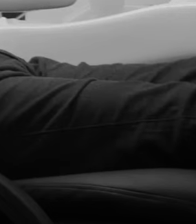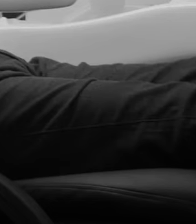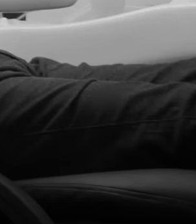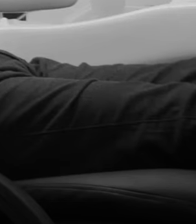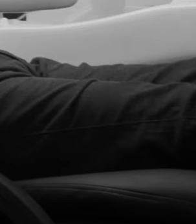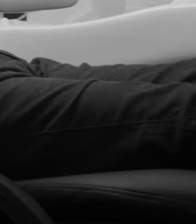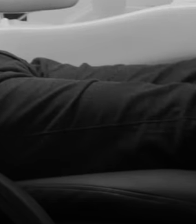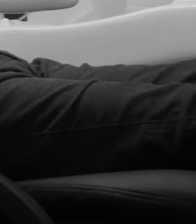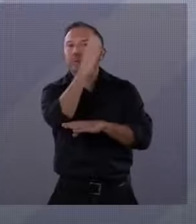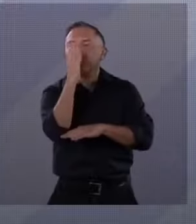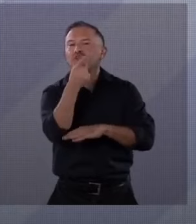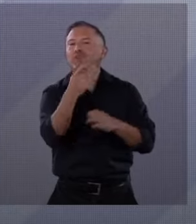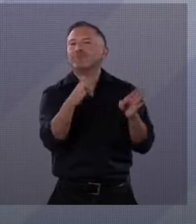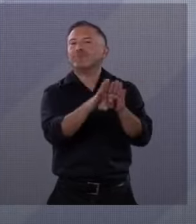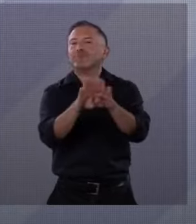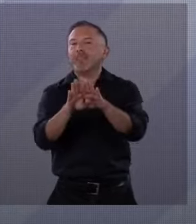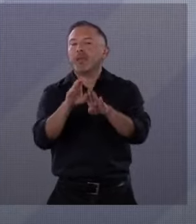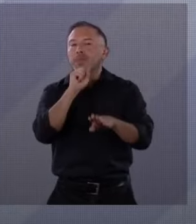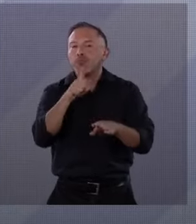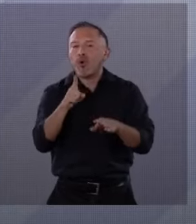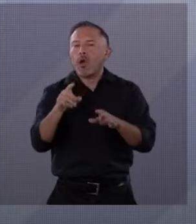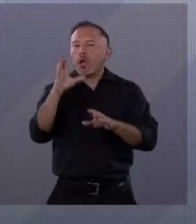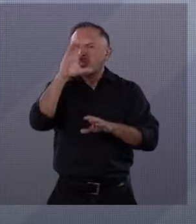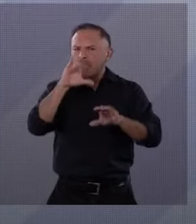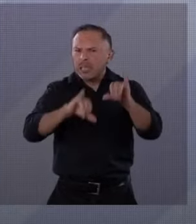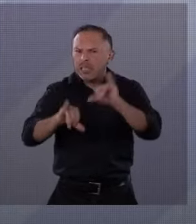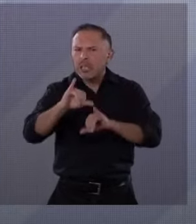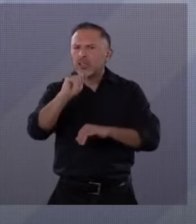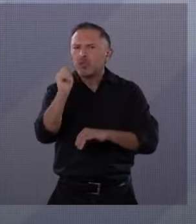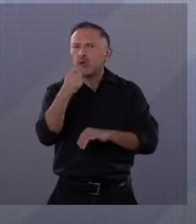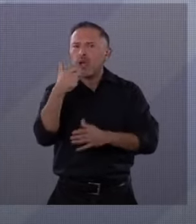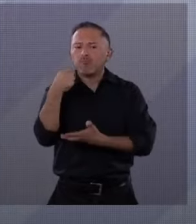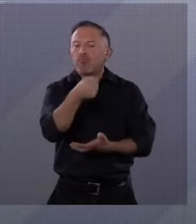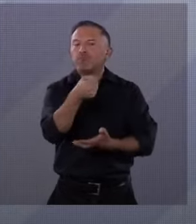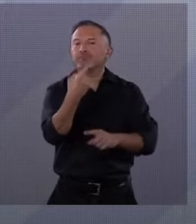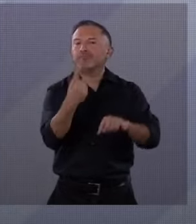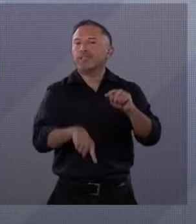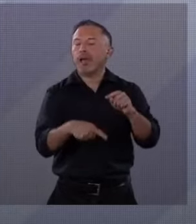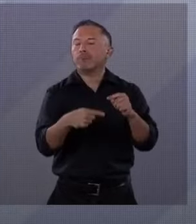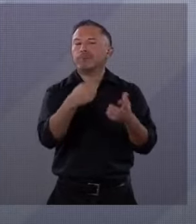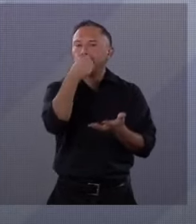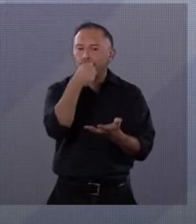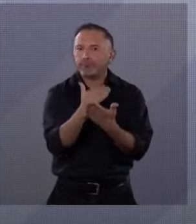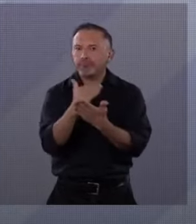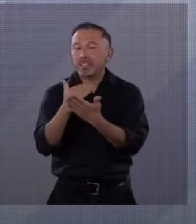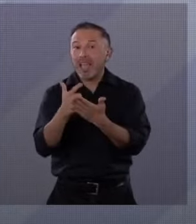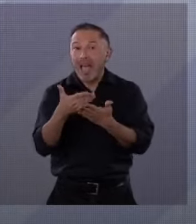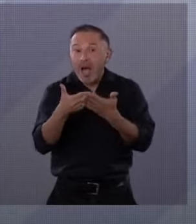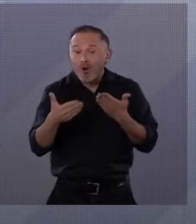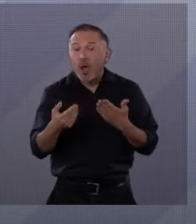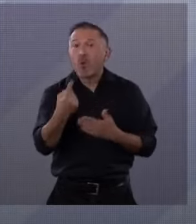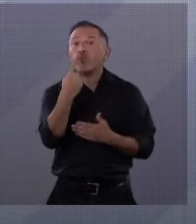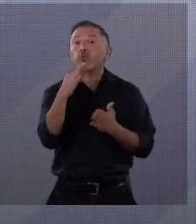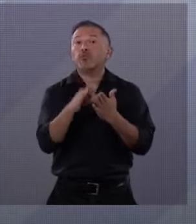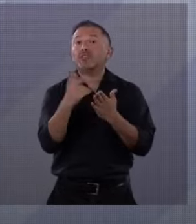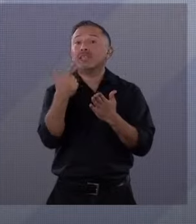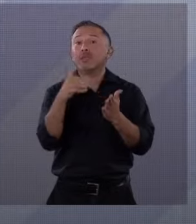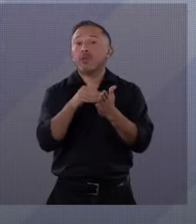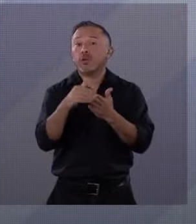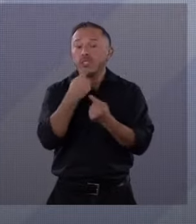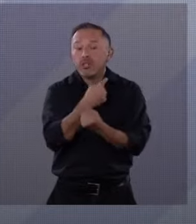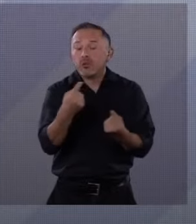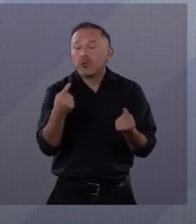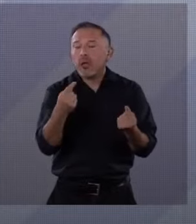ciencia y la tecnología. Hoy el resultado es 1.7 millones de niños fuera de la escuela, de los cuales